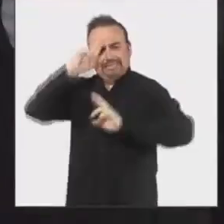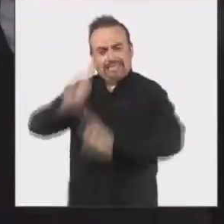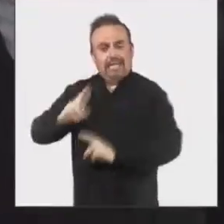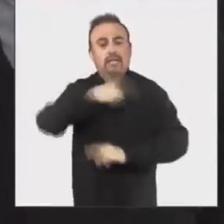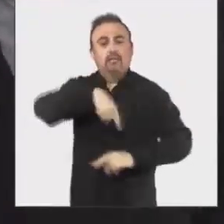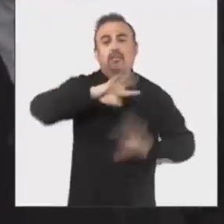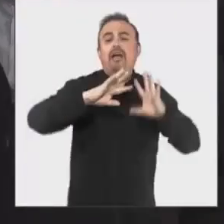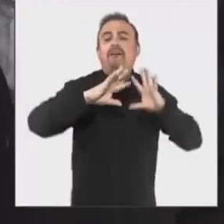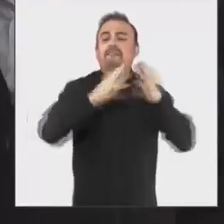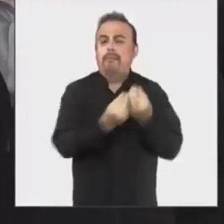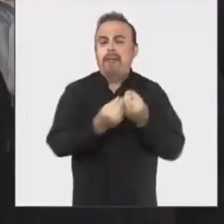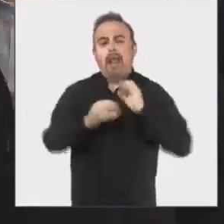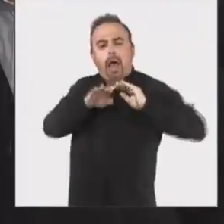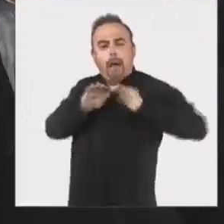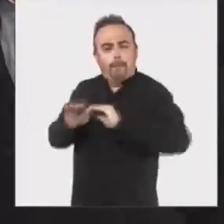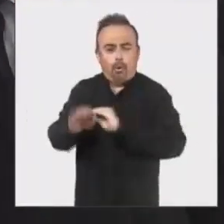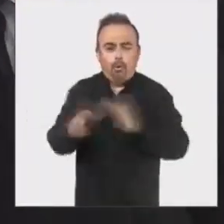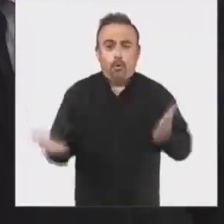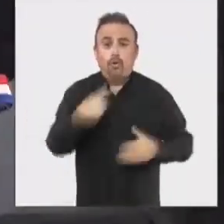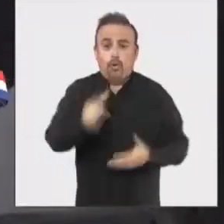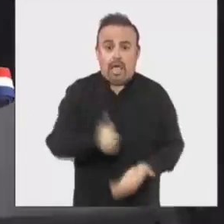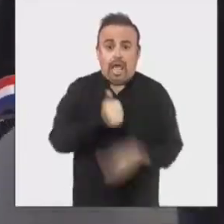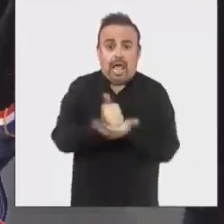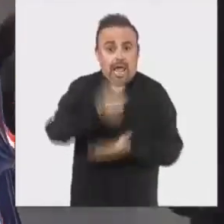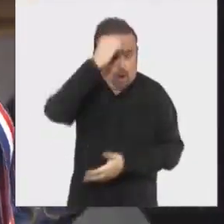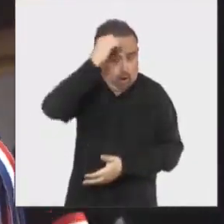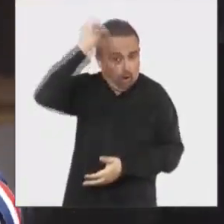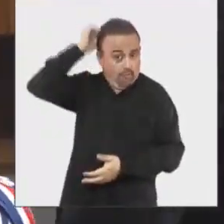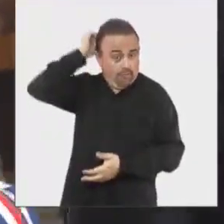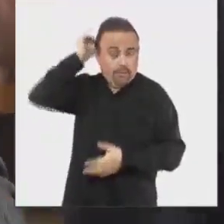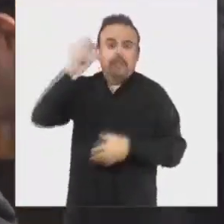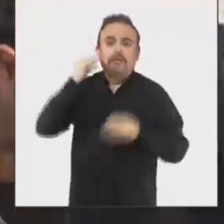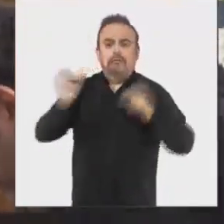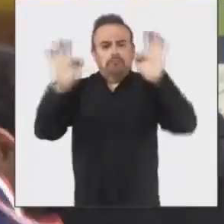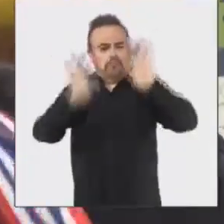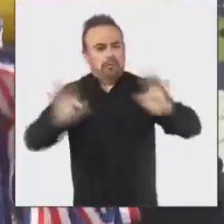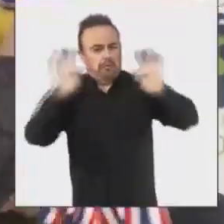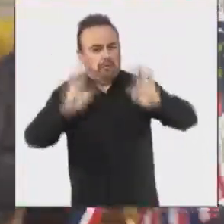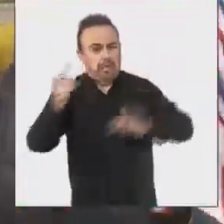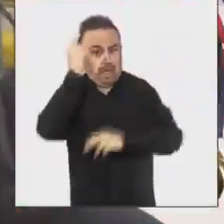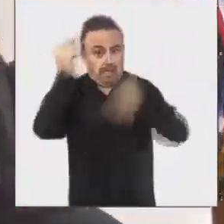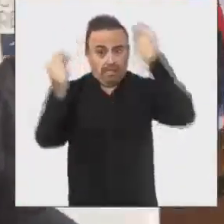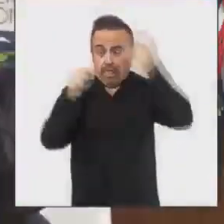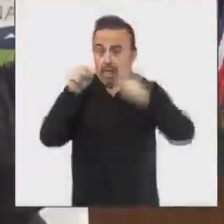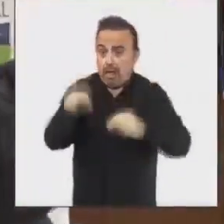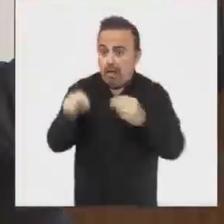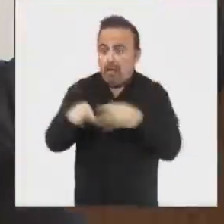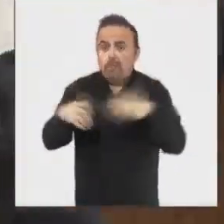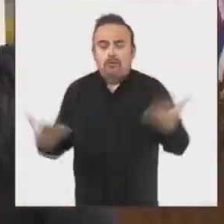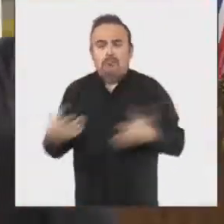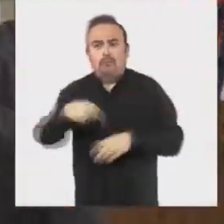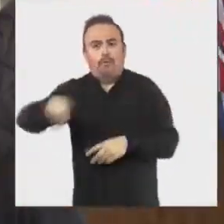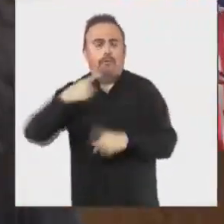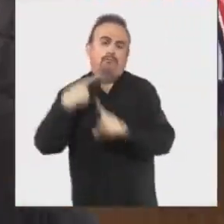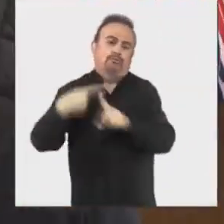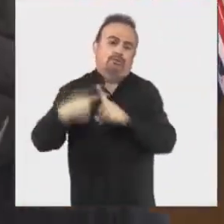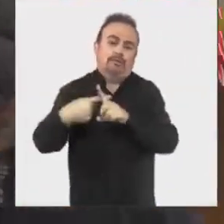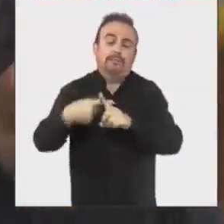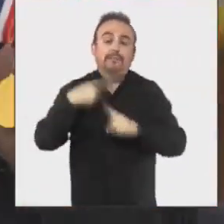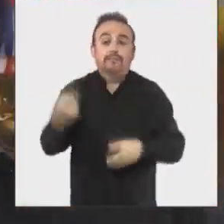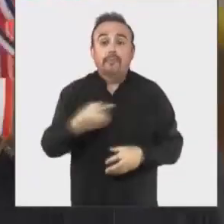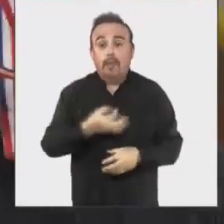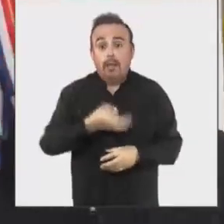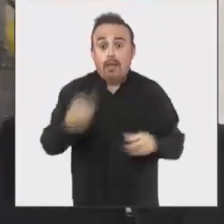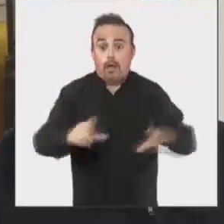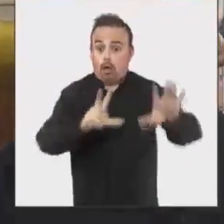apoyo de sus familias. El alcalde Álvaro Ortiz Vera felicitó esta iniciativa por su amplio impacto. Estamos